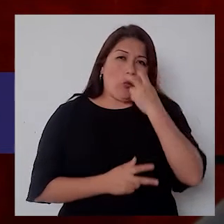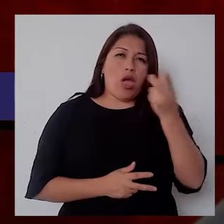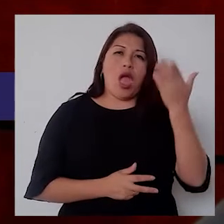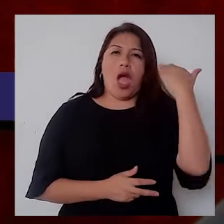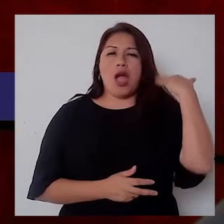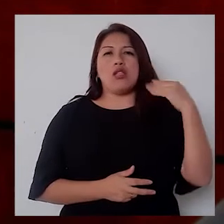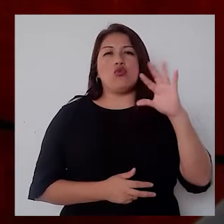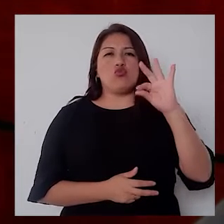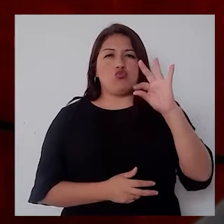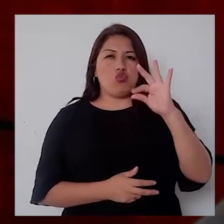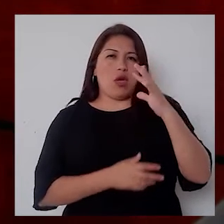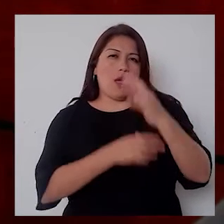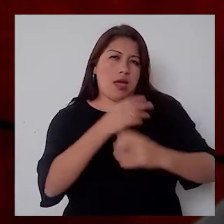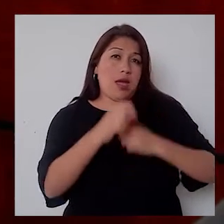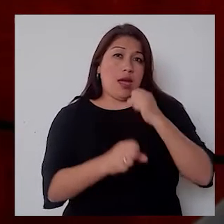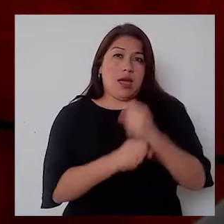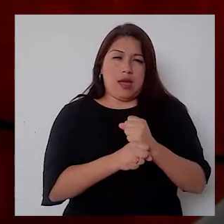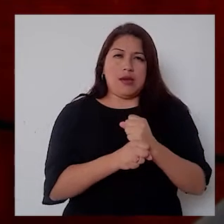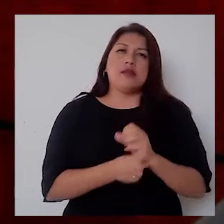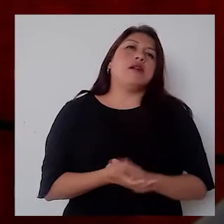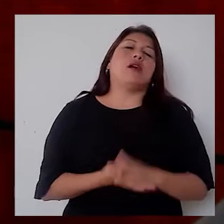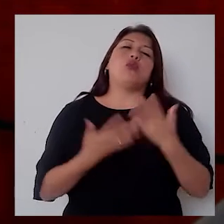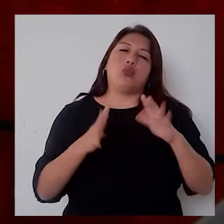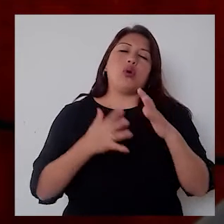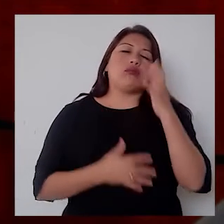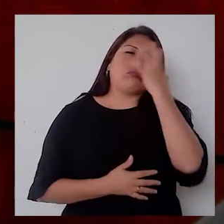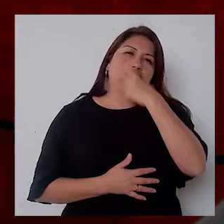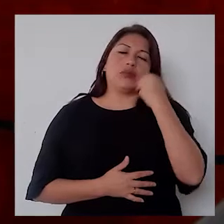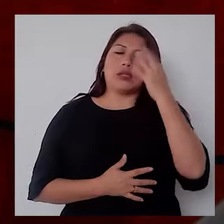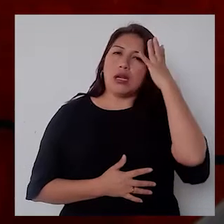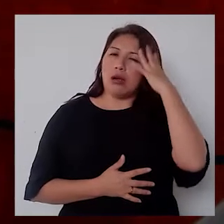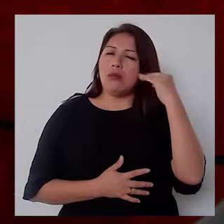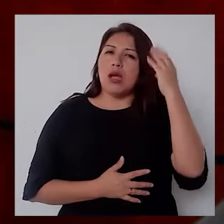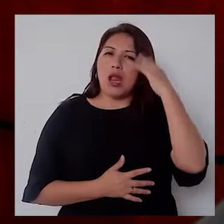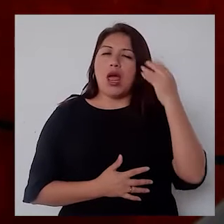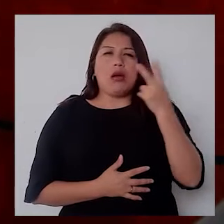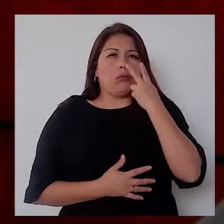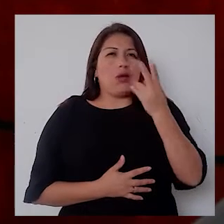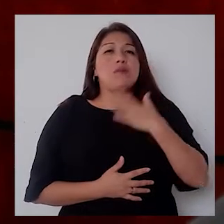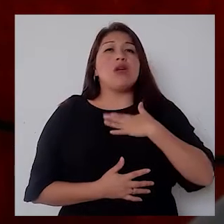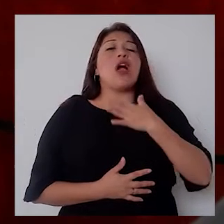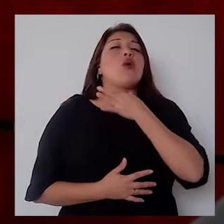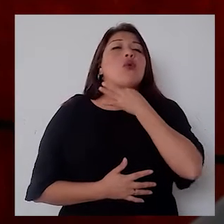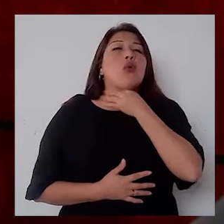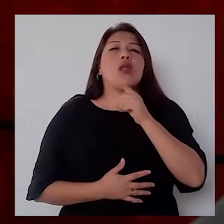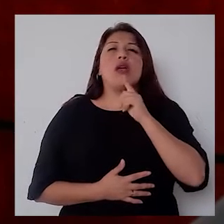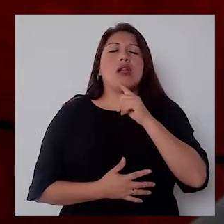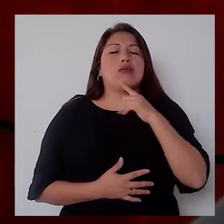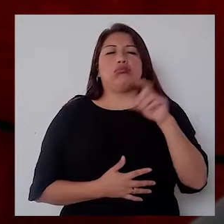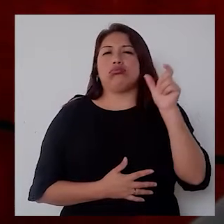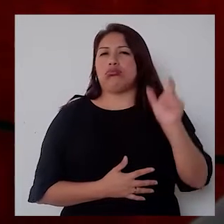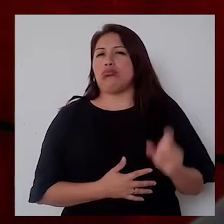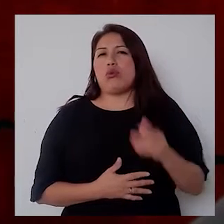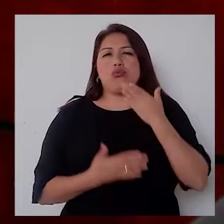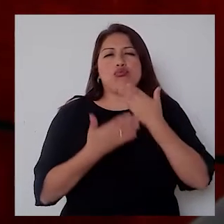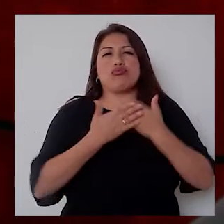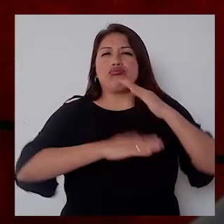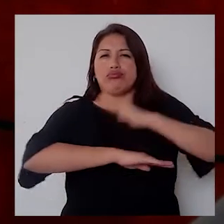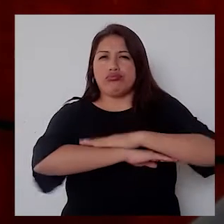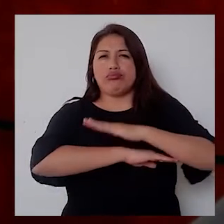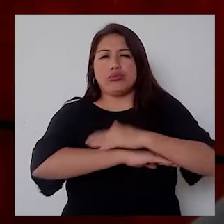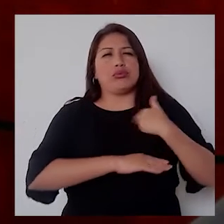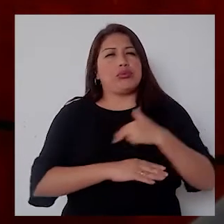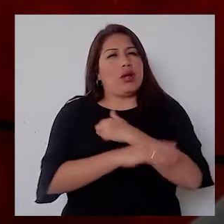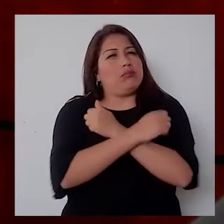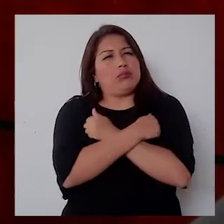y fue una experiencia muy bonita en la familia porque mi abuelo era una persona muy buena. Creo que ha sido la persona a la que más